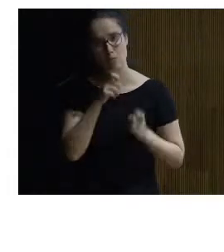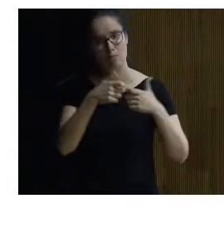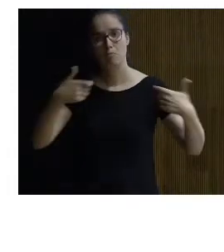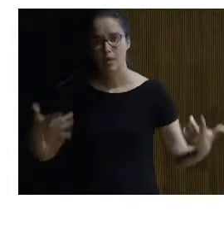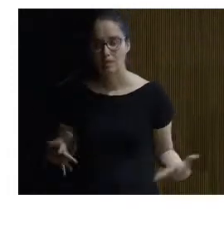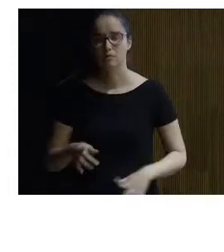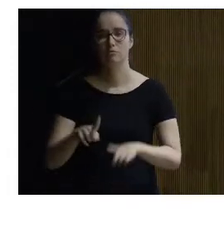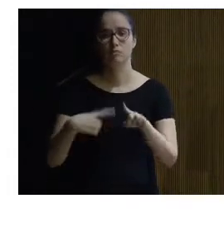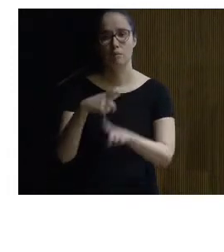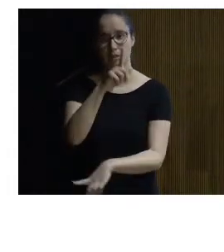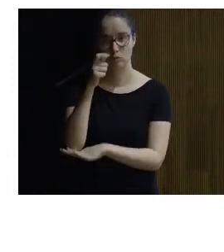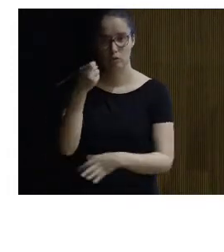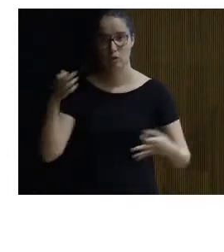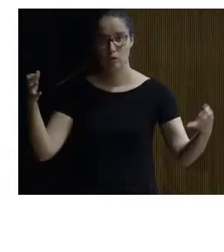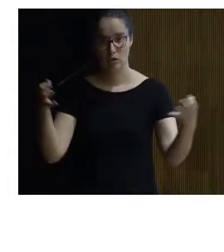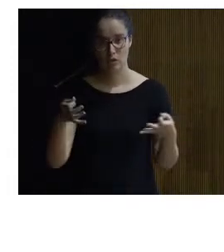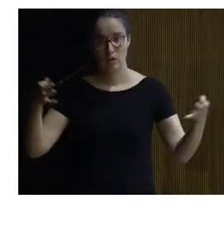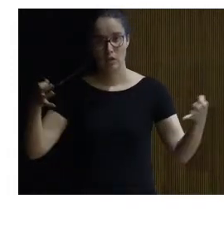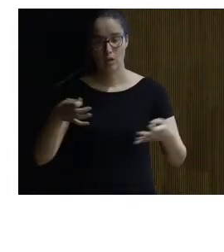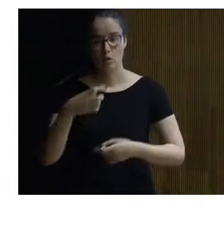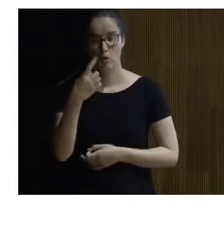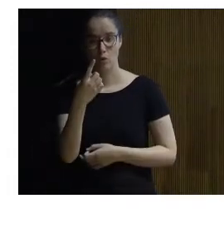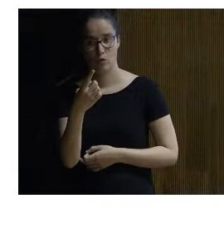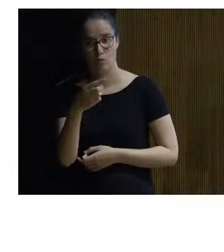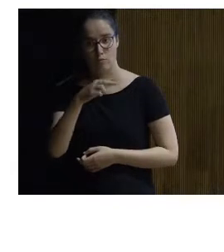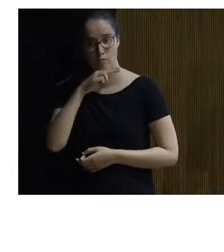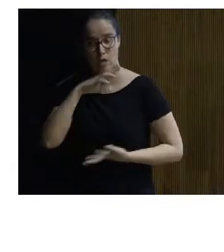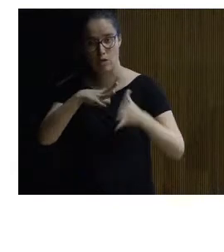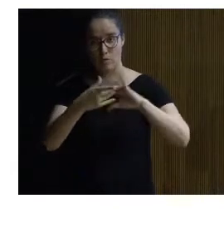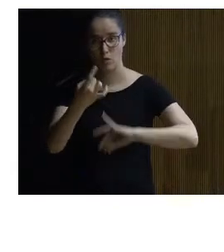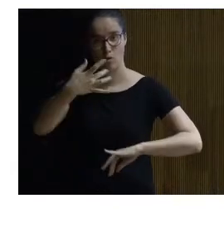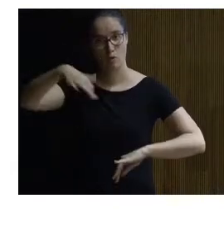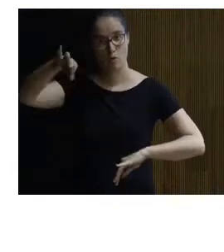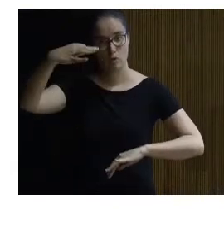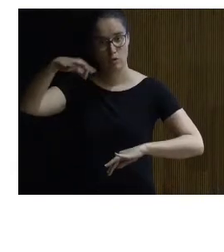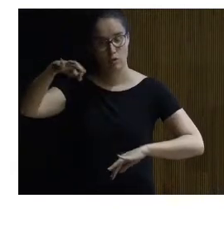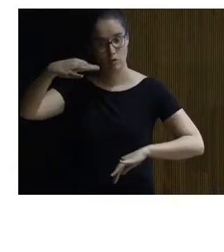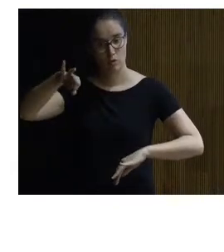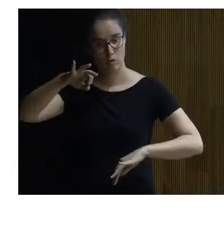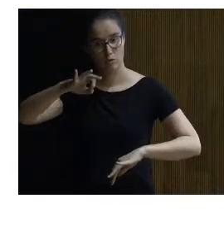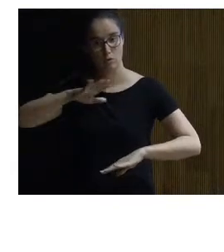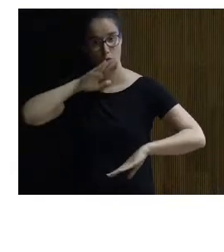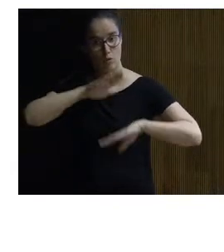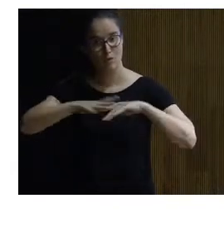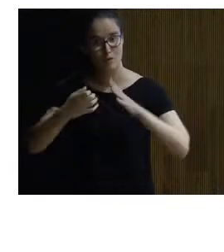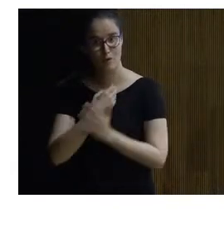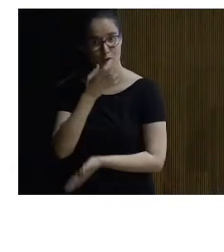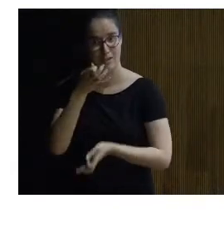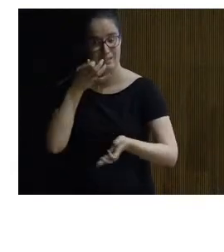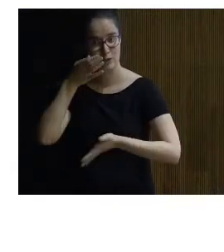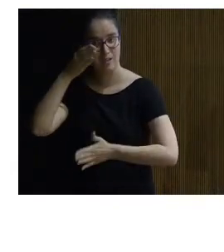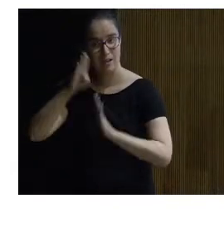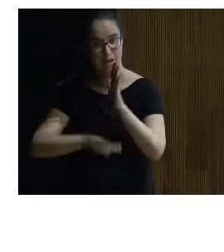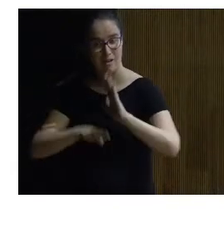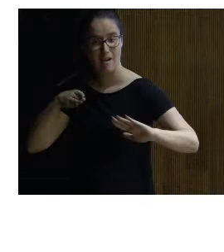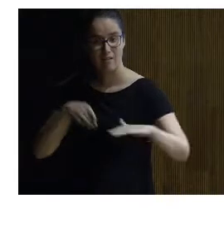conseguido que contar con un único aseo adaptado con doble transferencia etcétera etcétera cumpliendo todos los requisitos de accesibilidad que